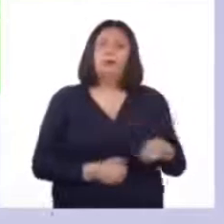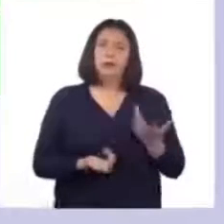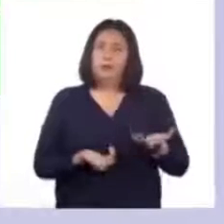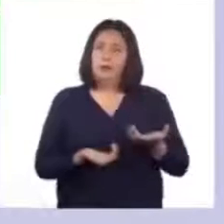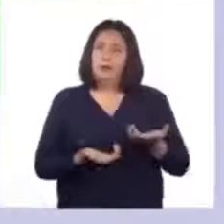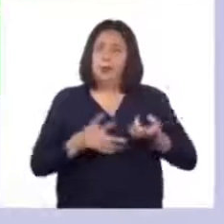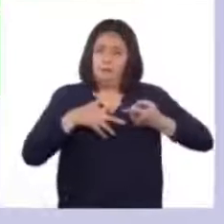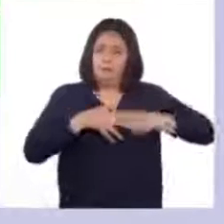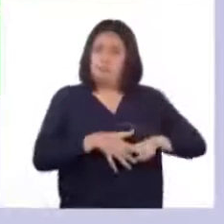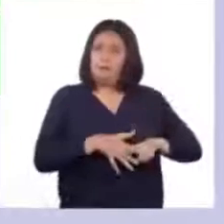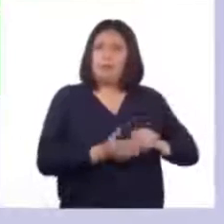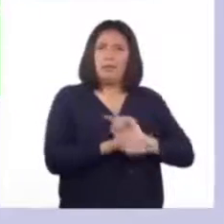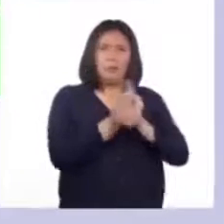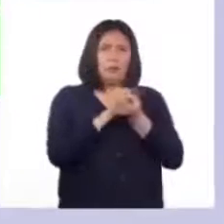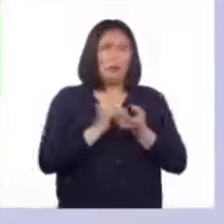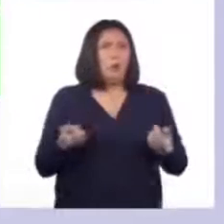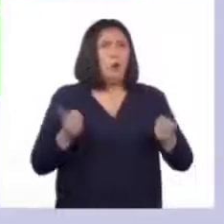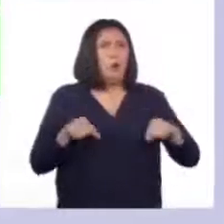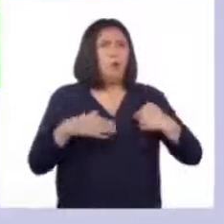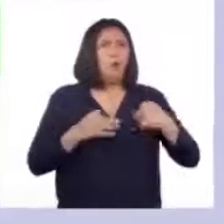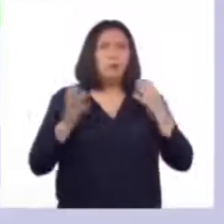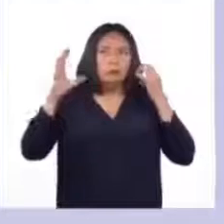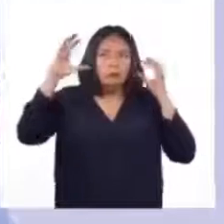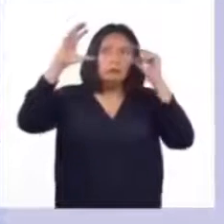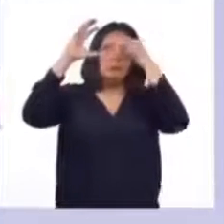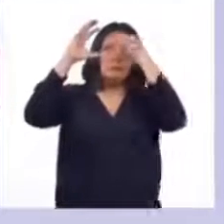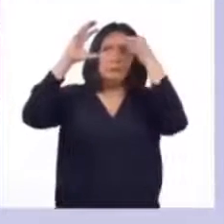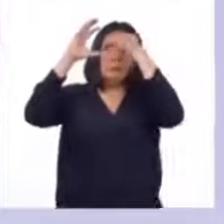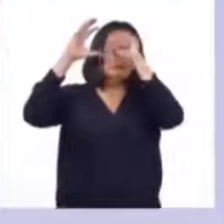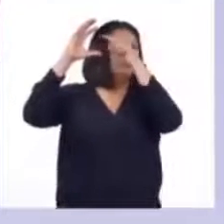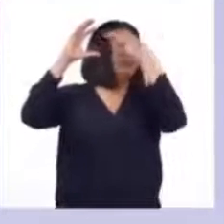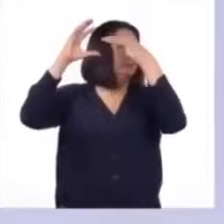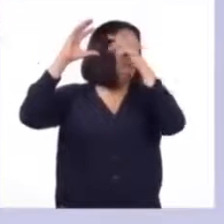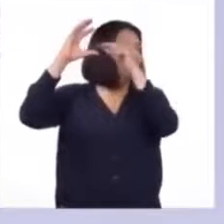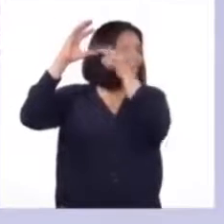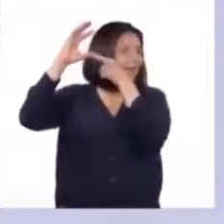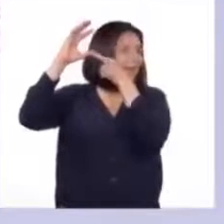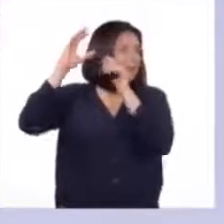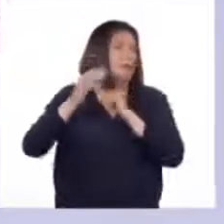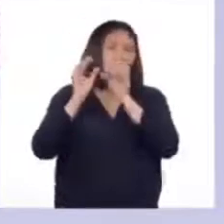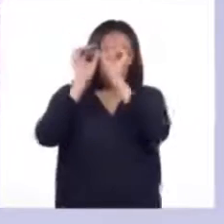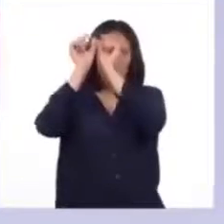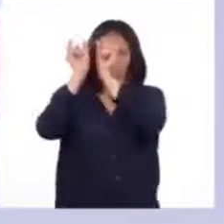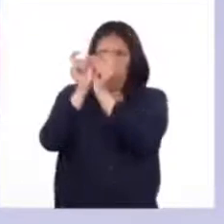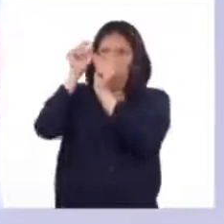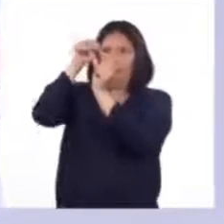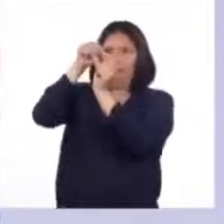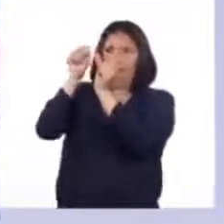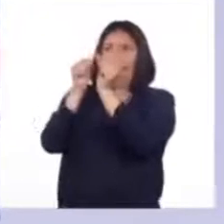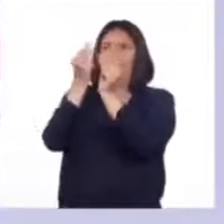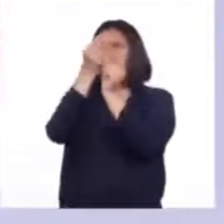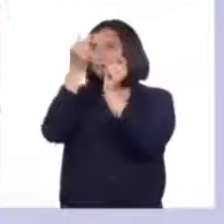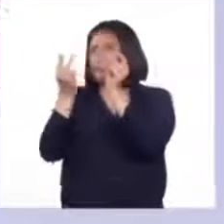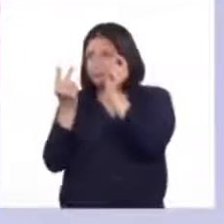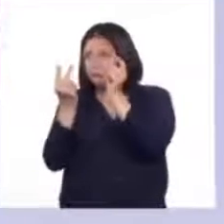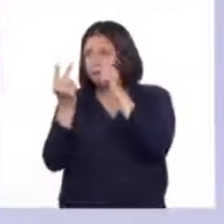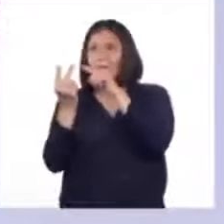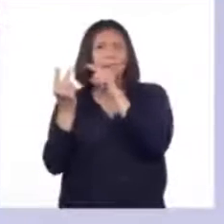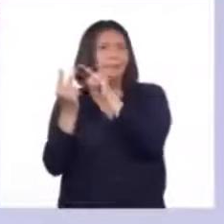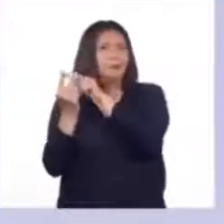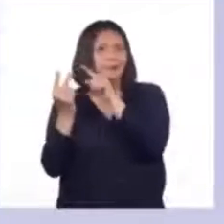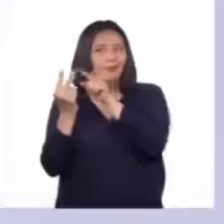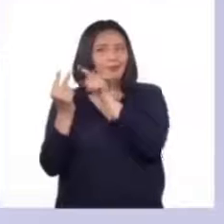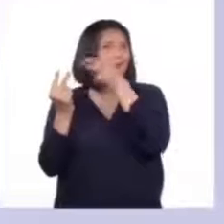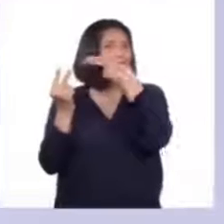inicia cuando se da la activación en el hipotálamo. La glándula pituitaria produce dos hormonas. Las